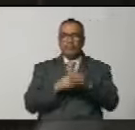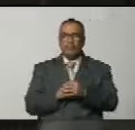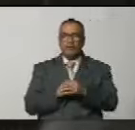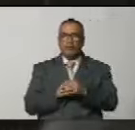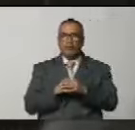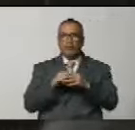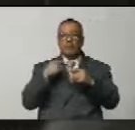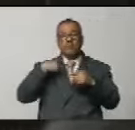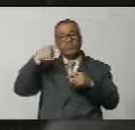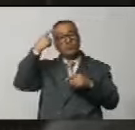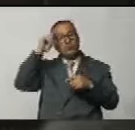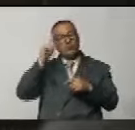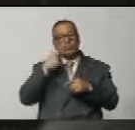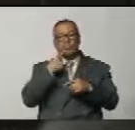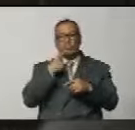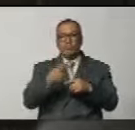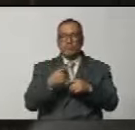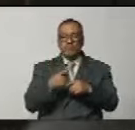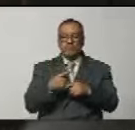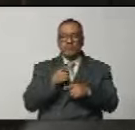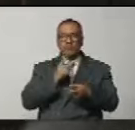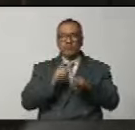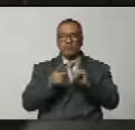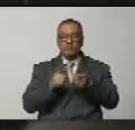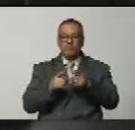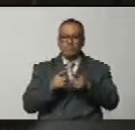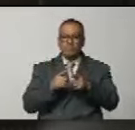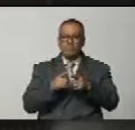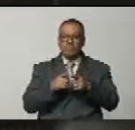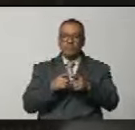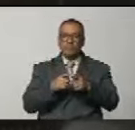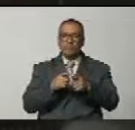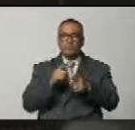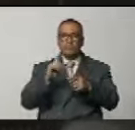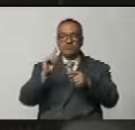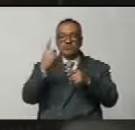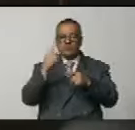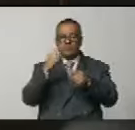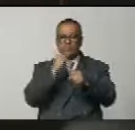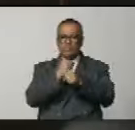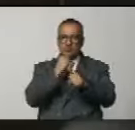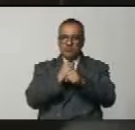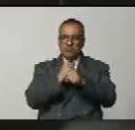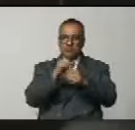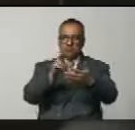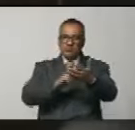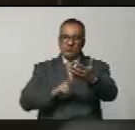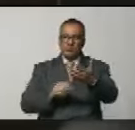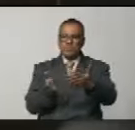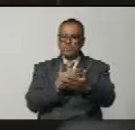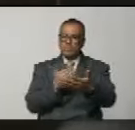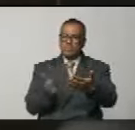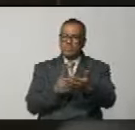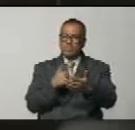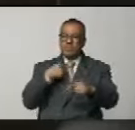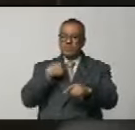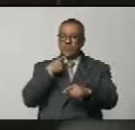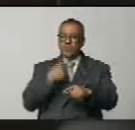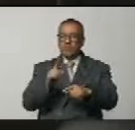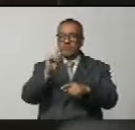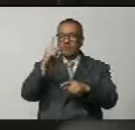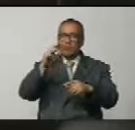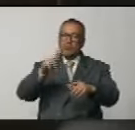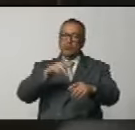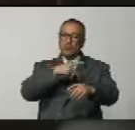según como se dejan algunos testimonios de una primera obra literaria que se podría llamar una